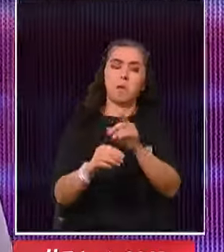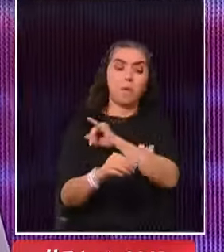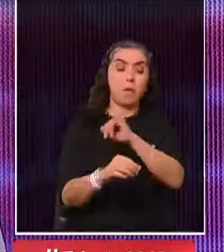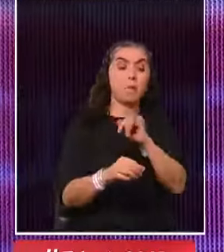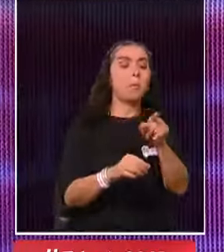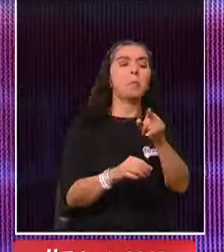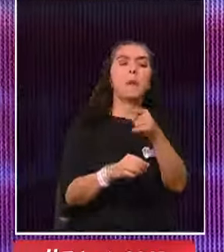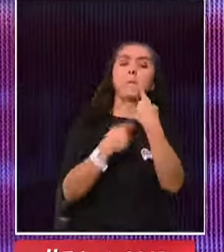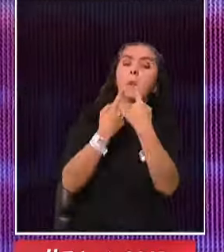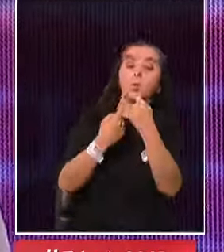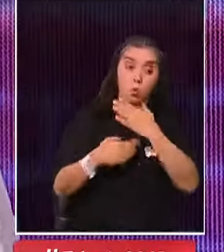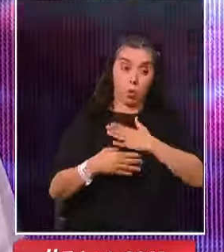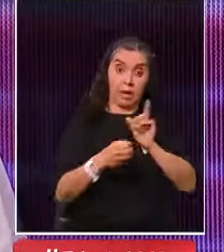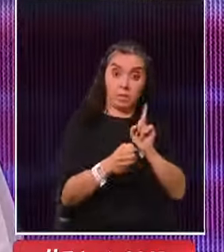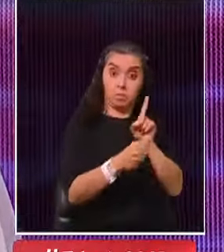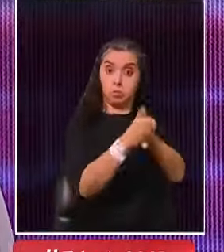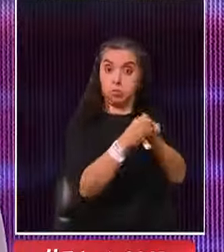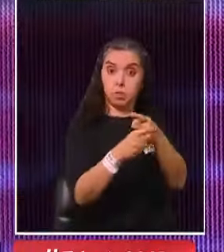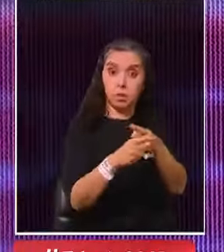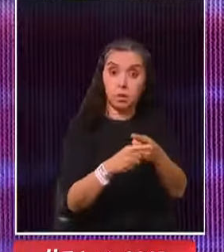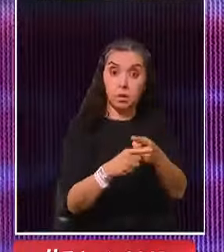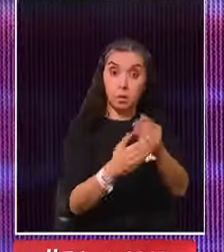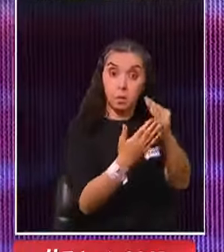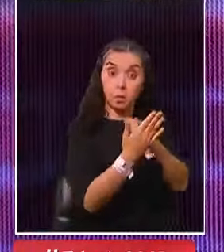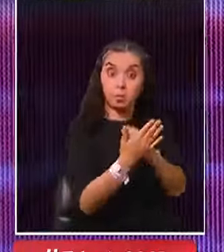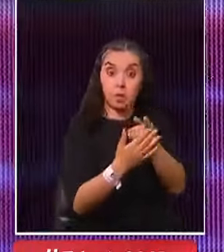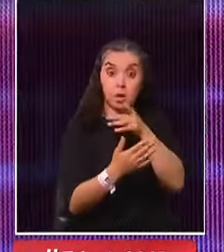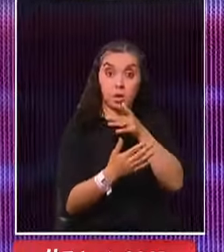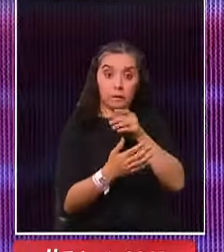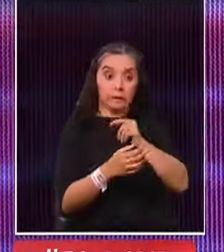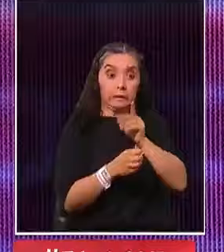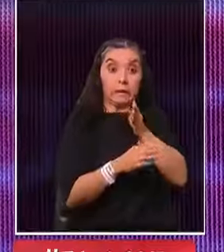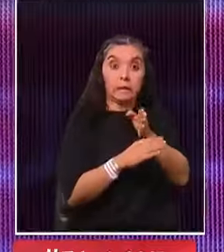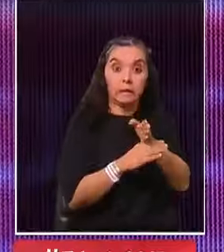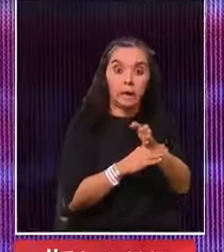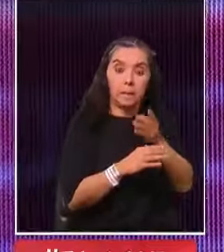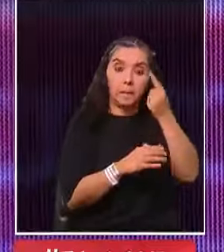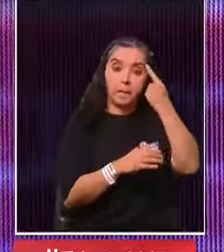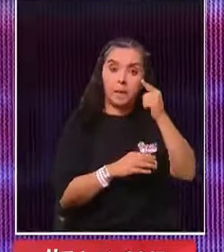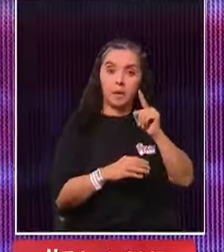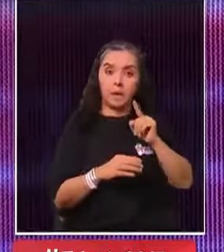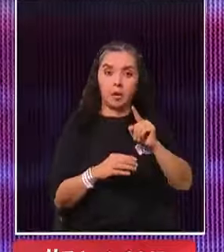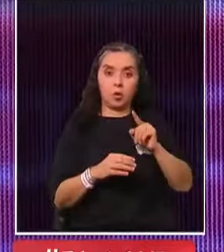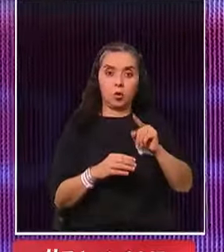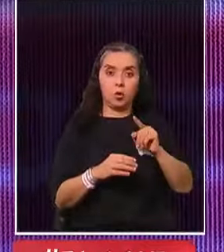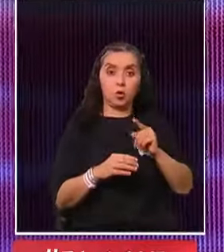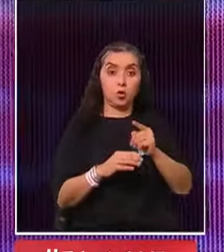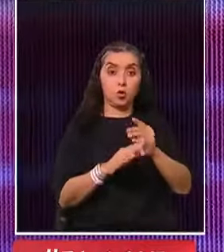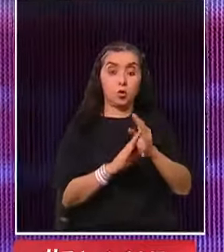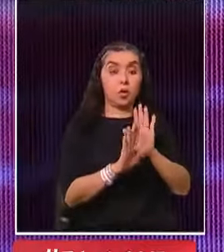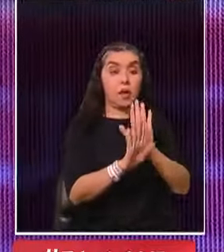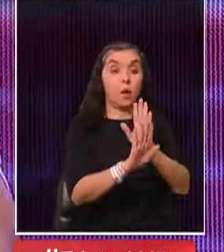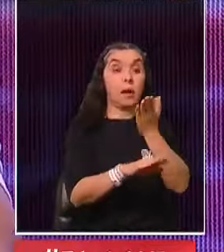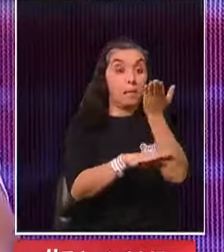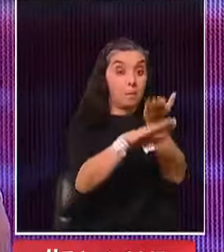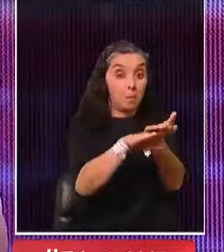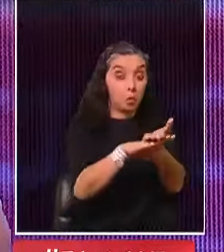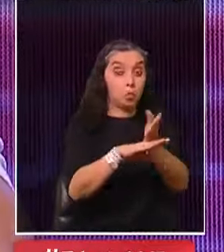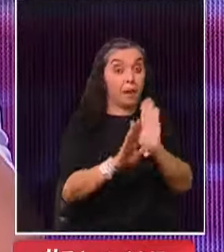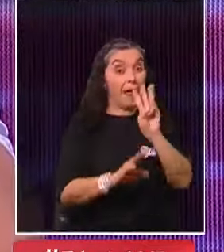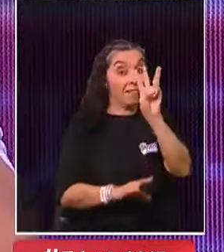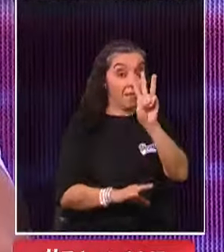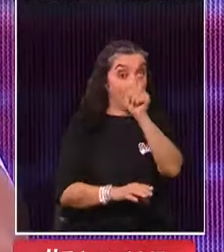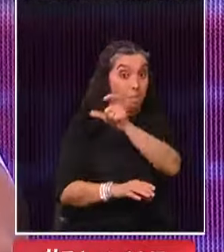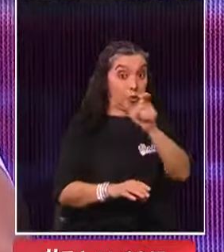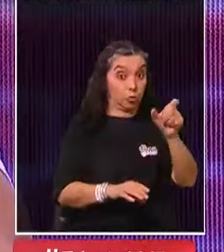O sea, no, oye, querí ser parte de esto. Y yo como, ya, súper, que entrete. Dijo, ya, pero esto es postulación recién, porque hay tres personas más que están